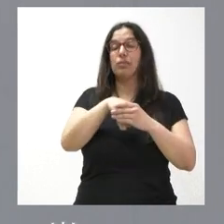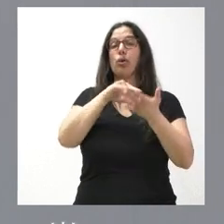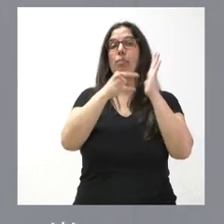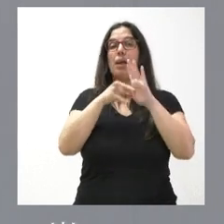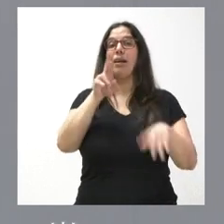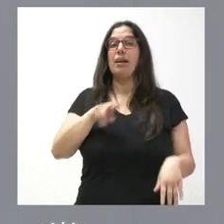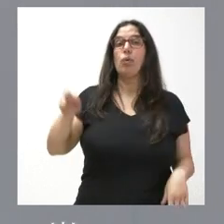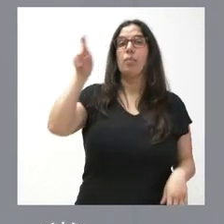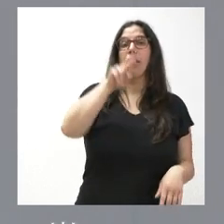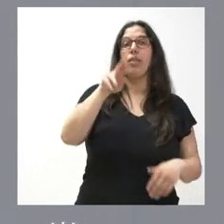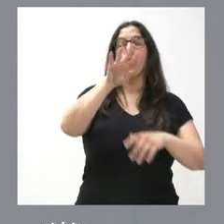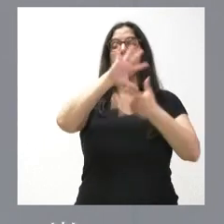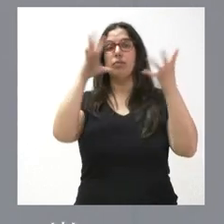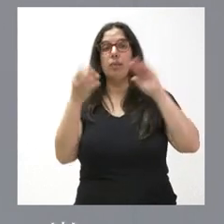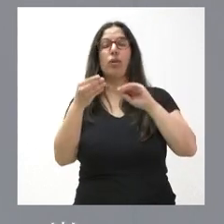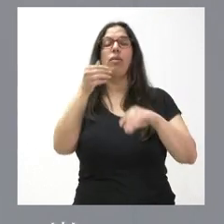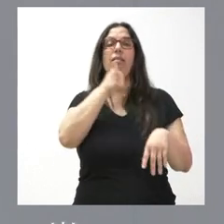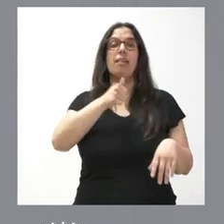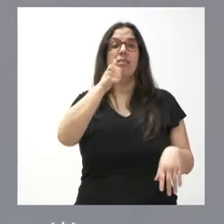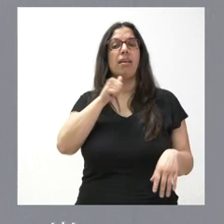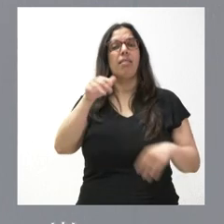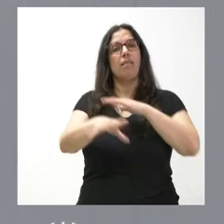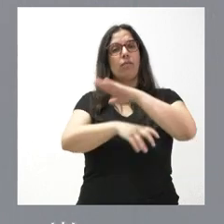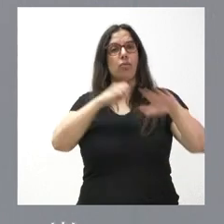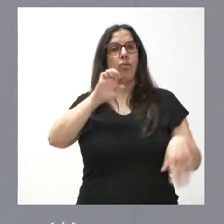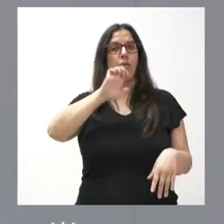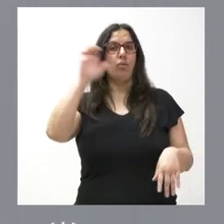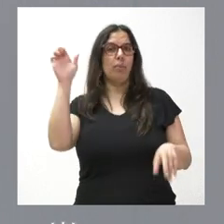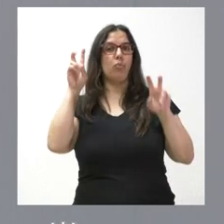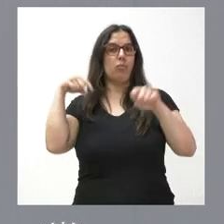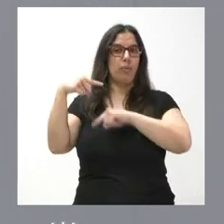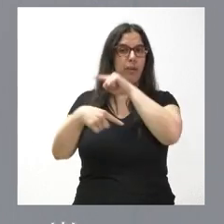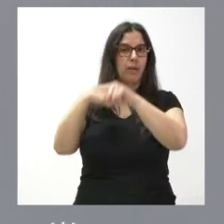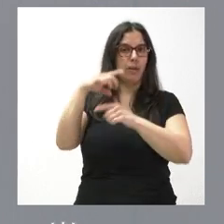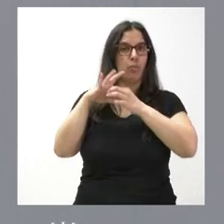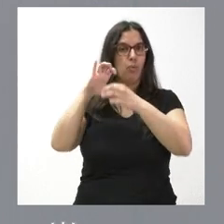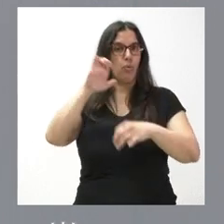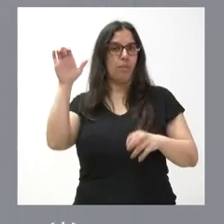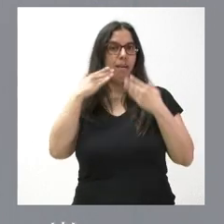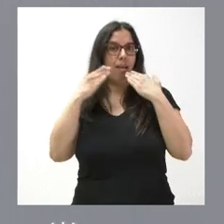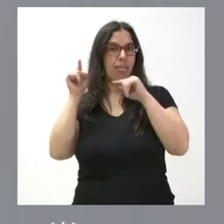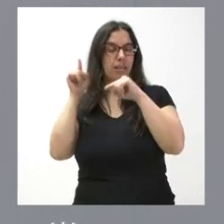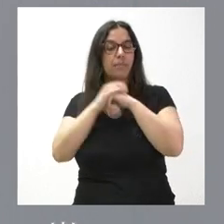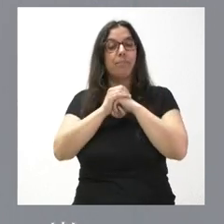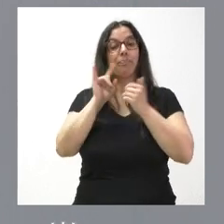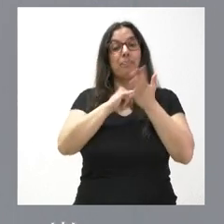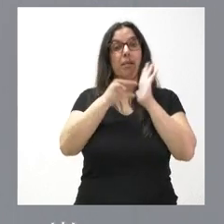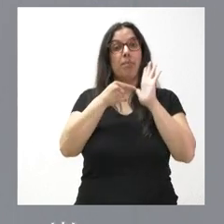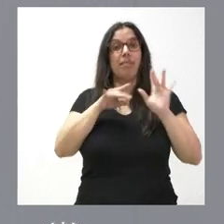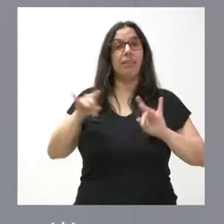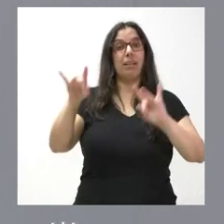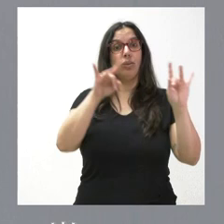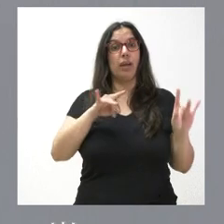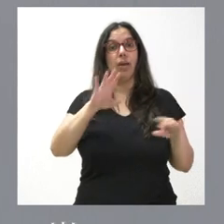transformación y resiliencia que está financiado con fondos de la nueva generación de la Unión Europea. Este plan territorial de